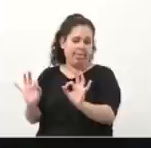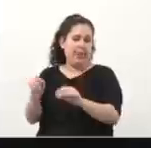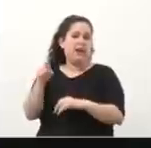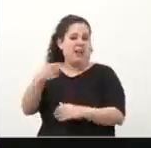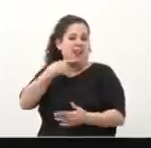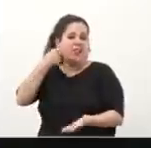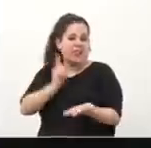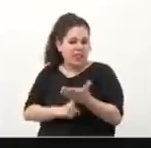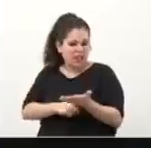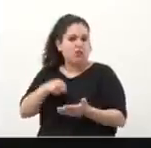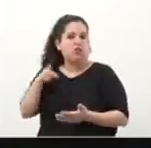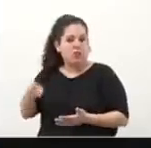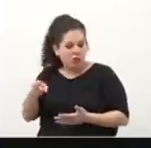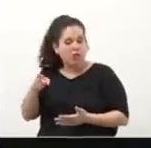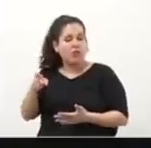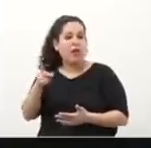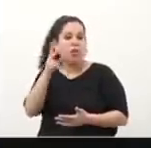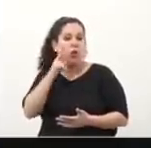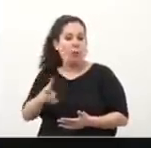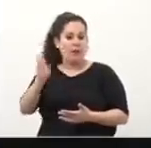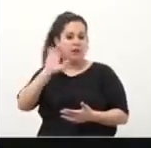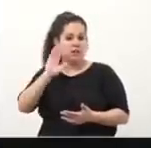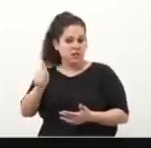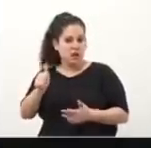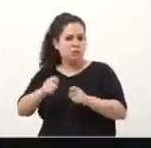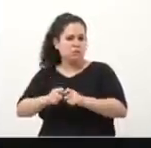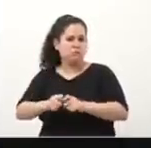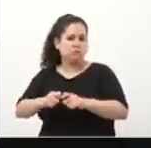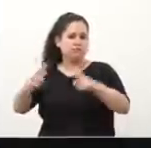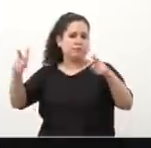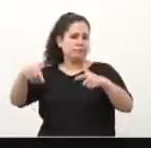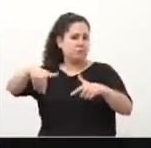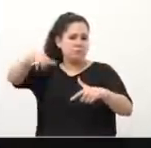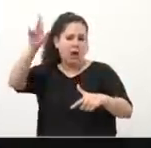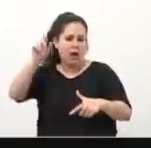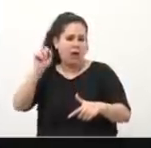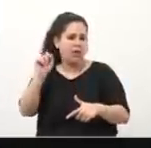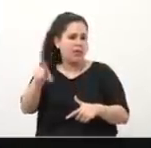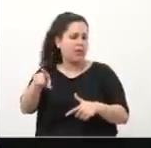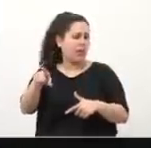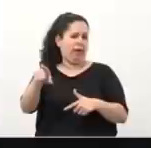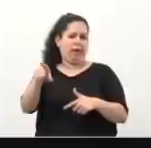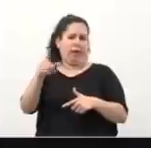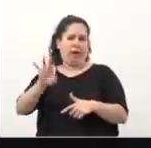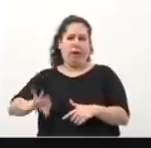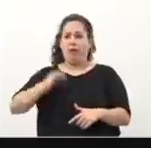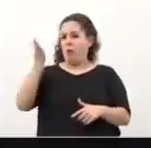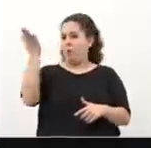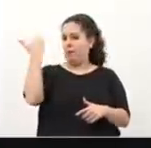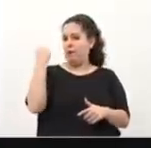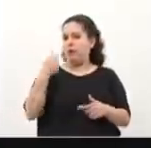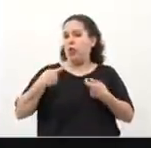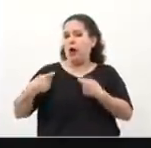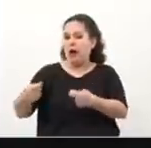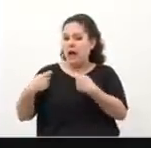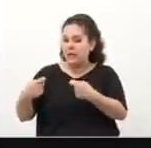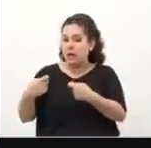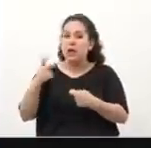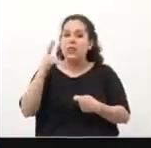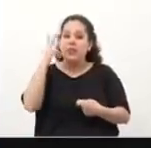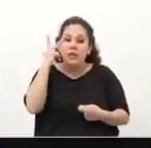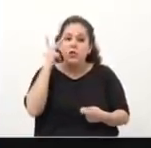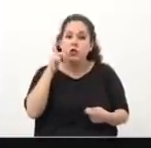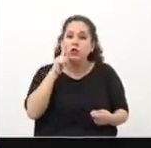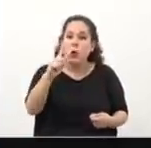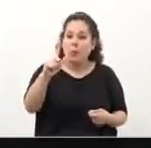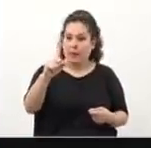decreto que sacaron en el 2016, aumentaron la cantidad de contrataciones directas que puede hacer cada ministro. El año pasado solamente se gastaron 18 mil